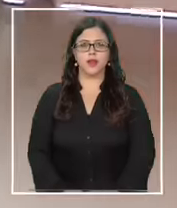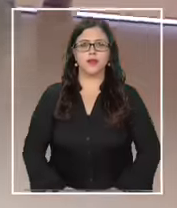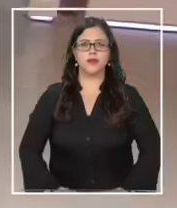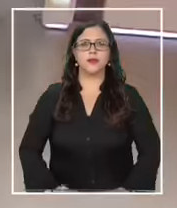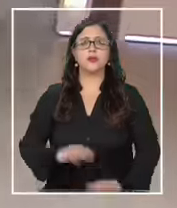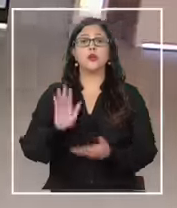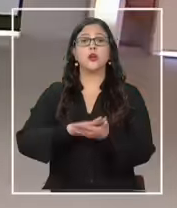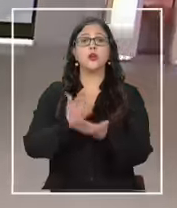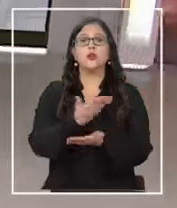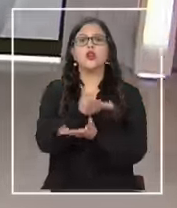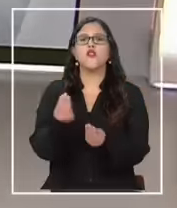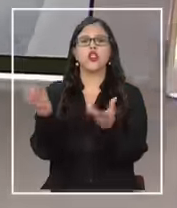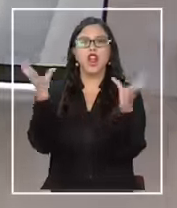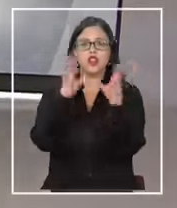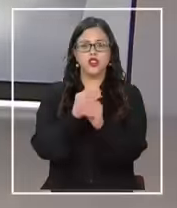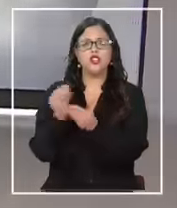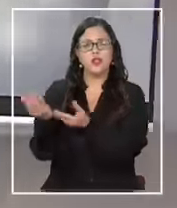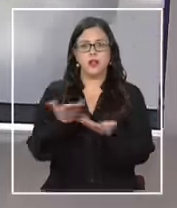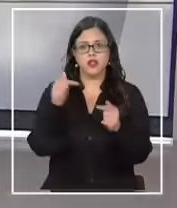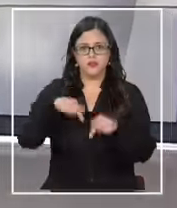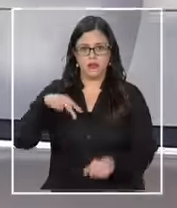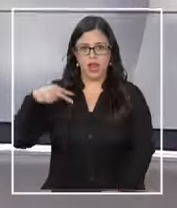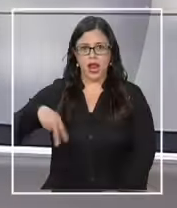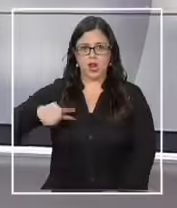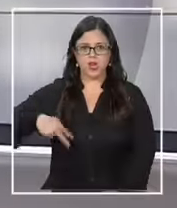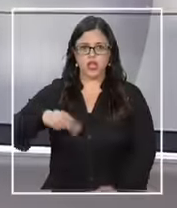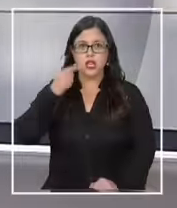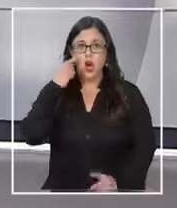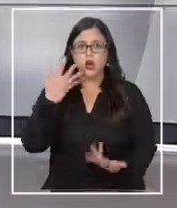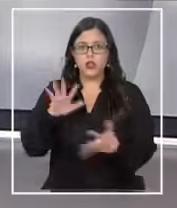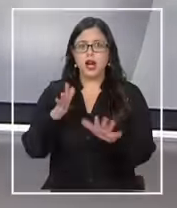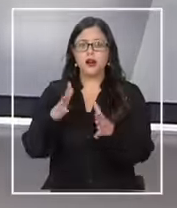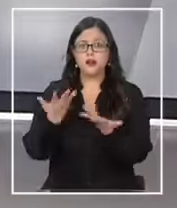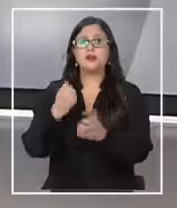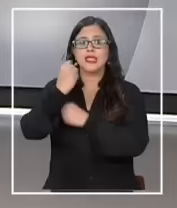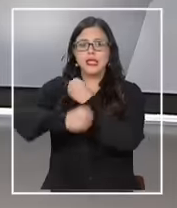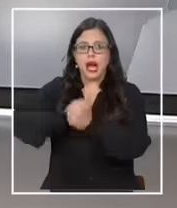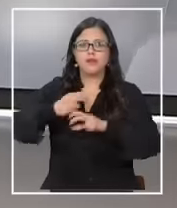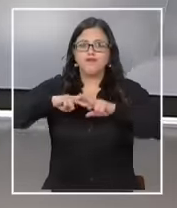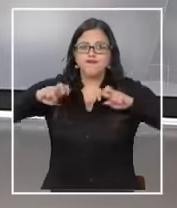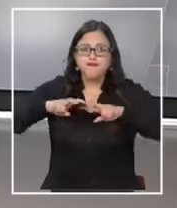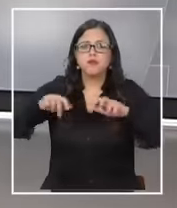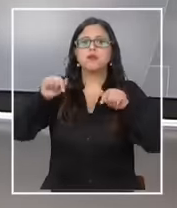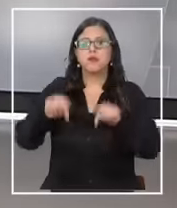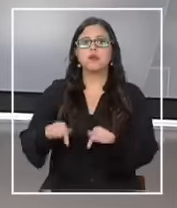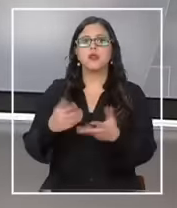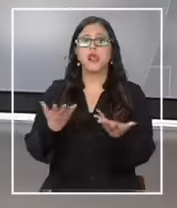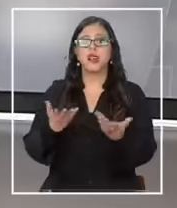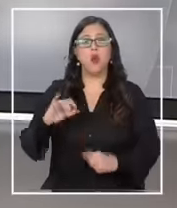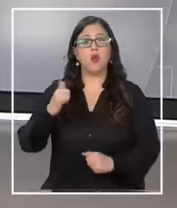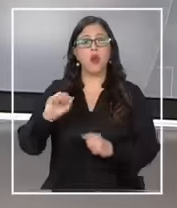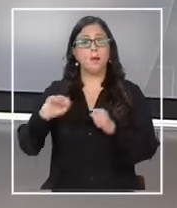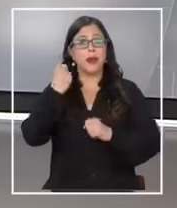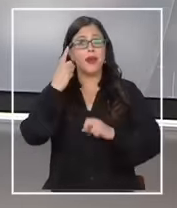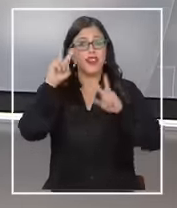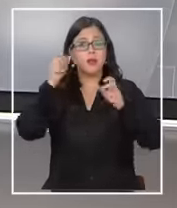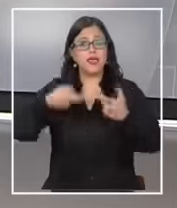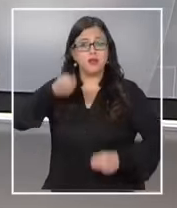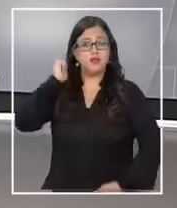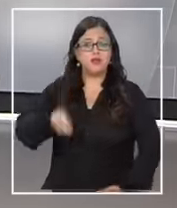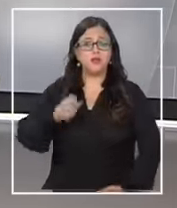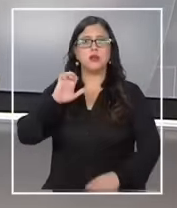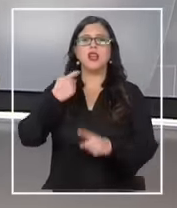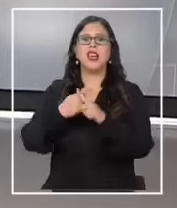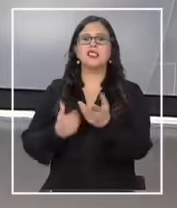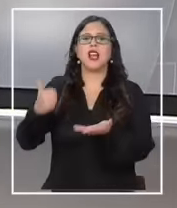¿Qué tal? ¿Cómo están? Buenas noches, bienvenidas, bienvenidos a las noticias. Tras años de investigación, este jueves se desarrolló la primera audiencia de formalización